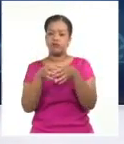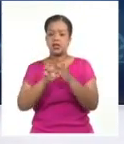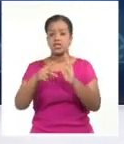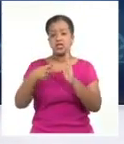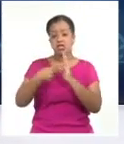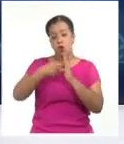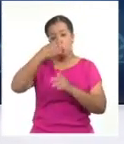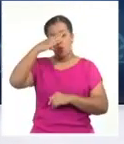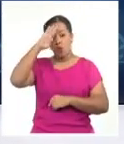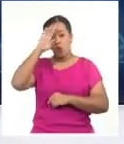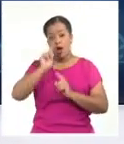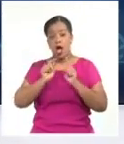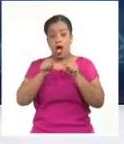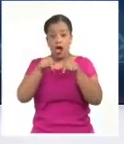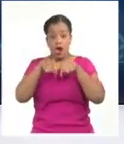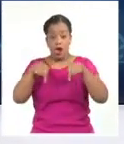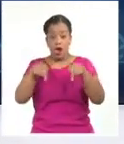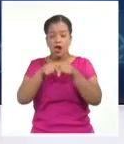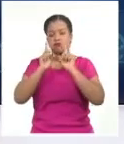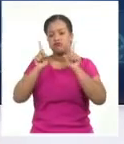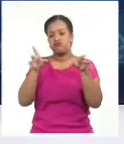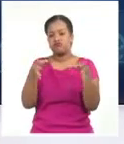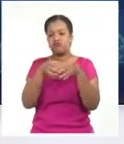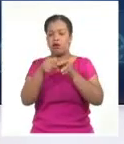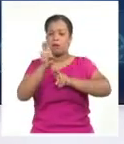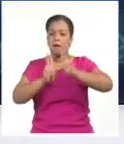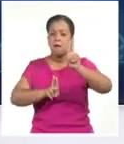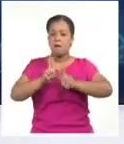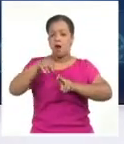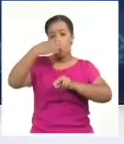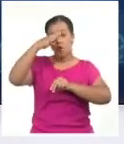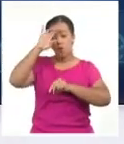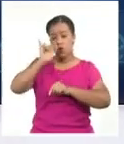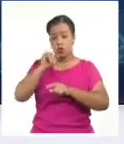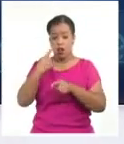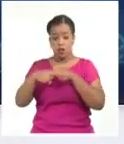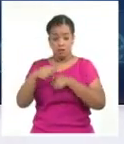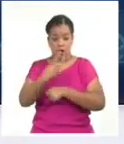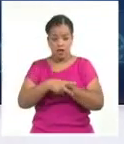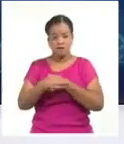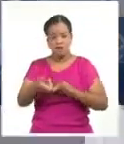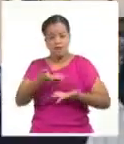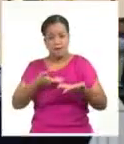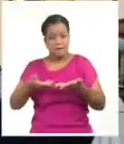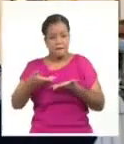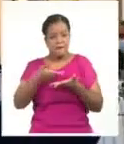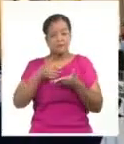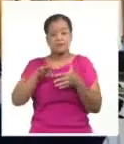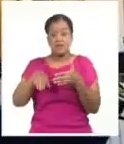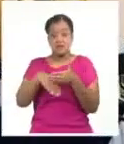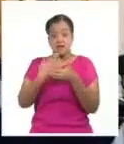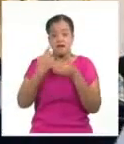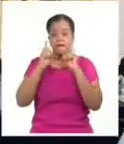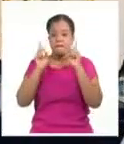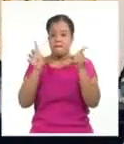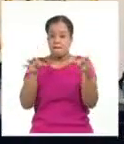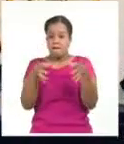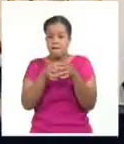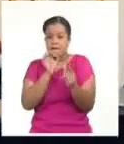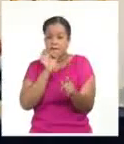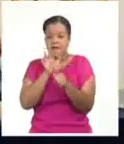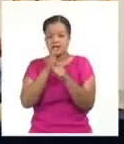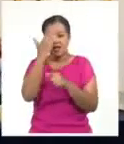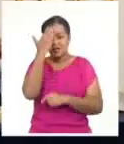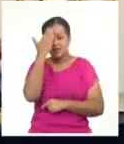se revisarán acuerdos suscritos entre ambas naciones y las proyecciones de intercambio. La jornada comenzó con sendos saludos del líder de la